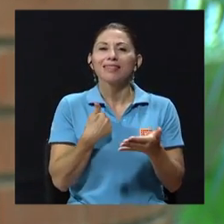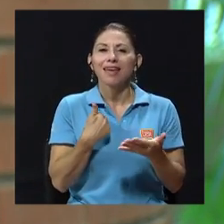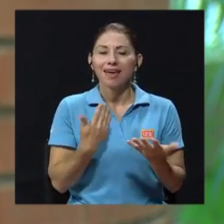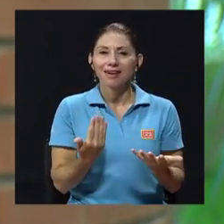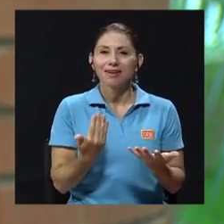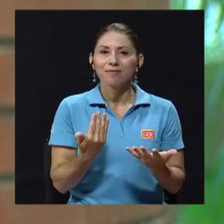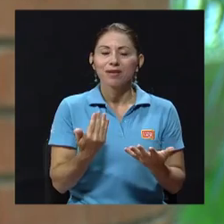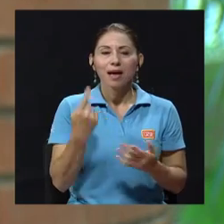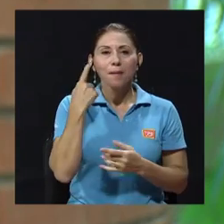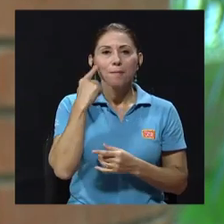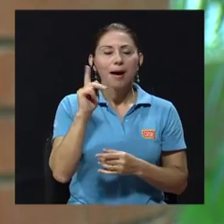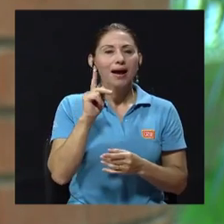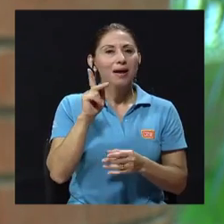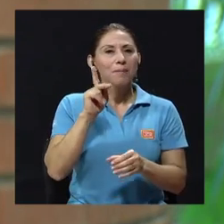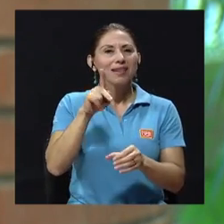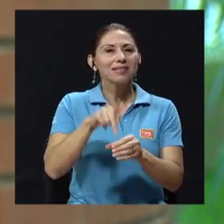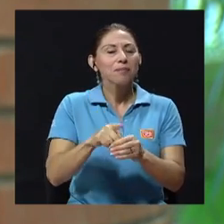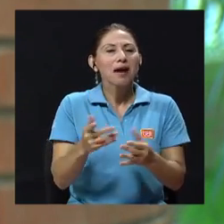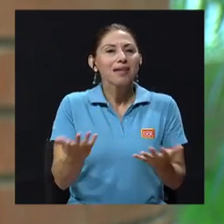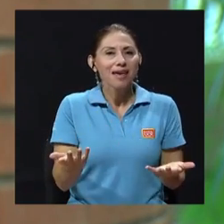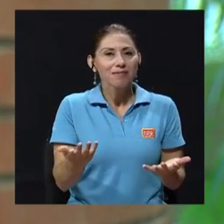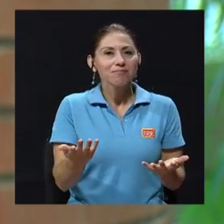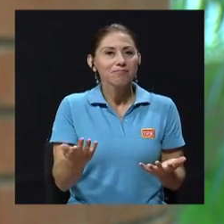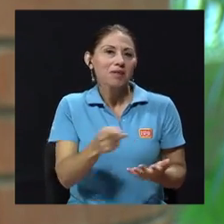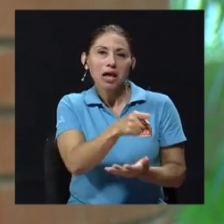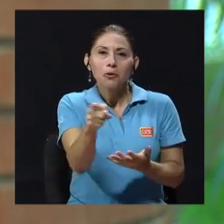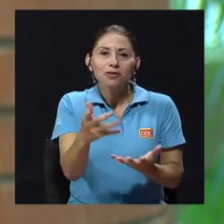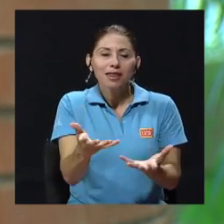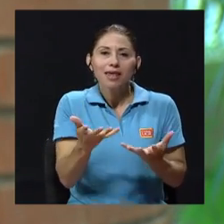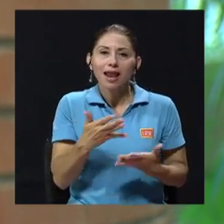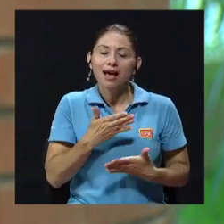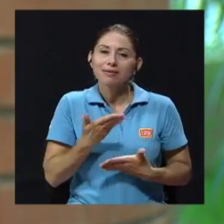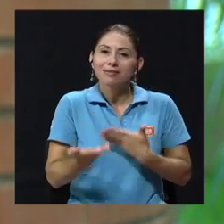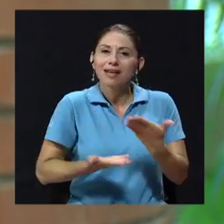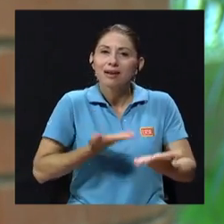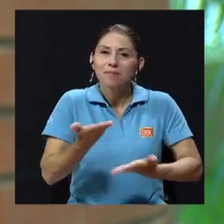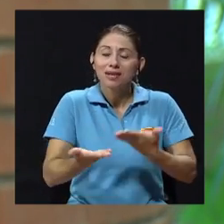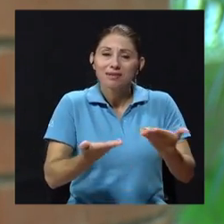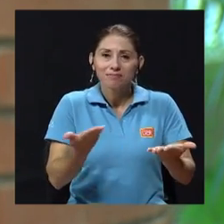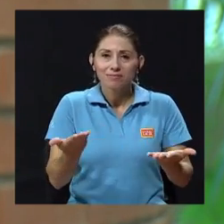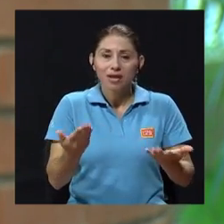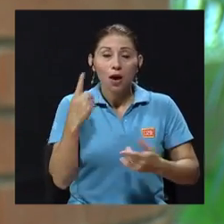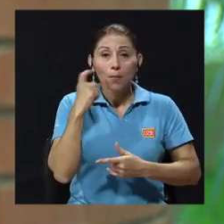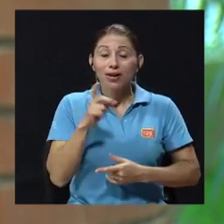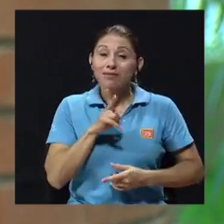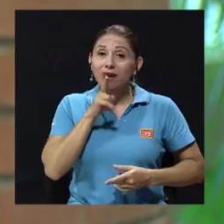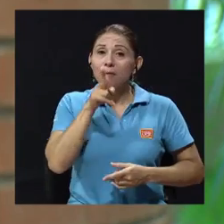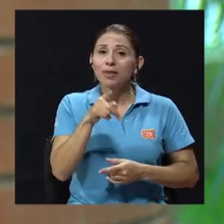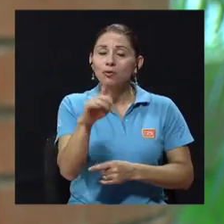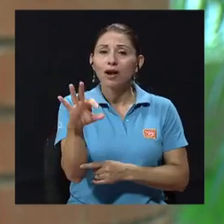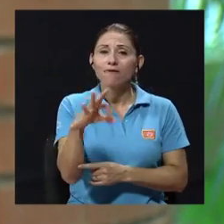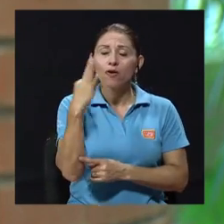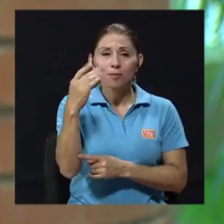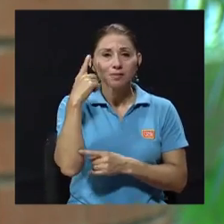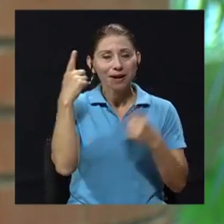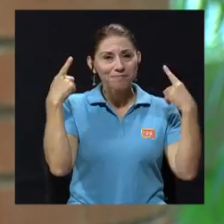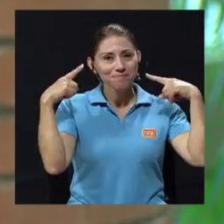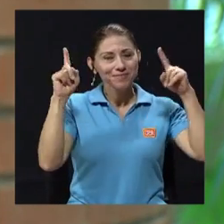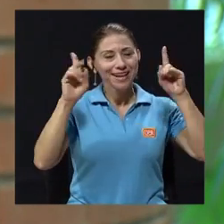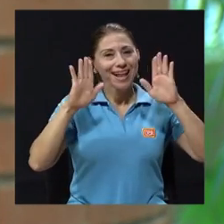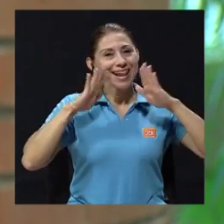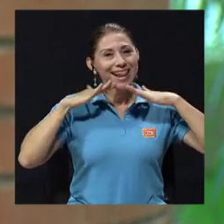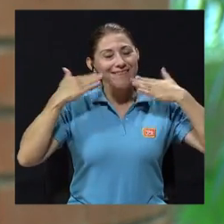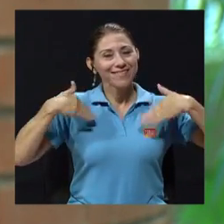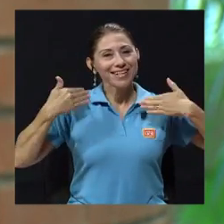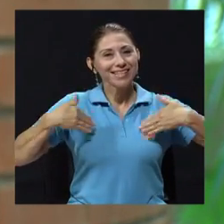tiene para participar es que usted quiera servir porque realmente yo siempre he creído que una de las formas de alcanzar la